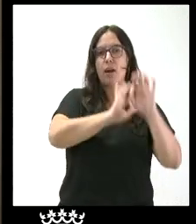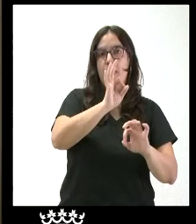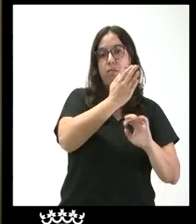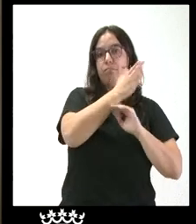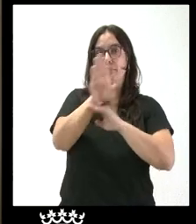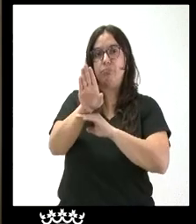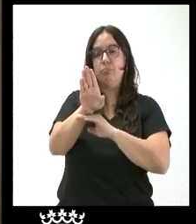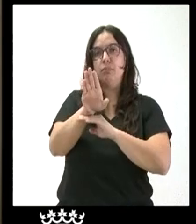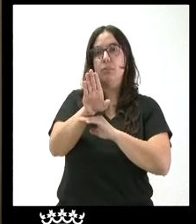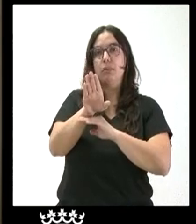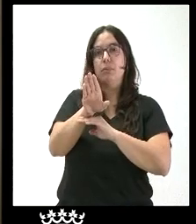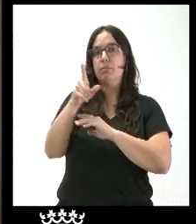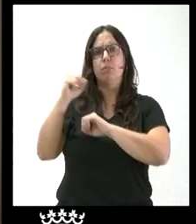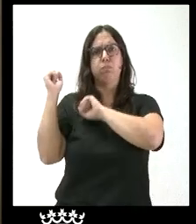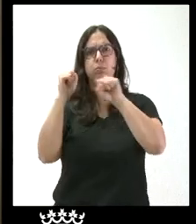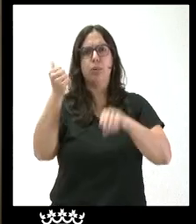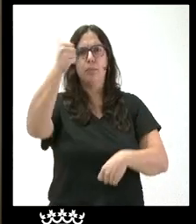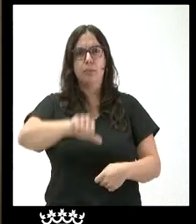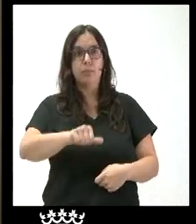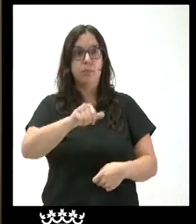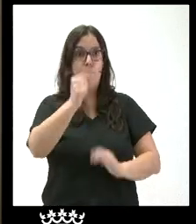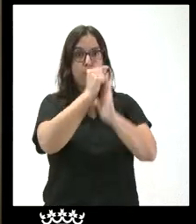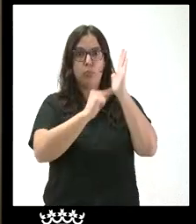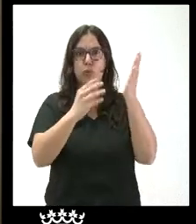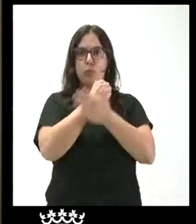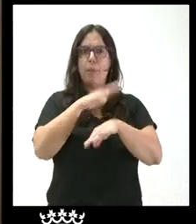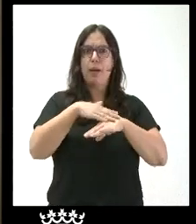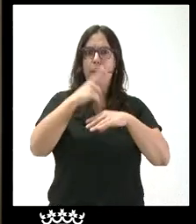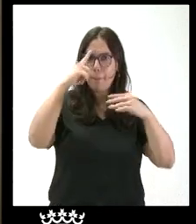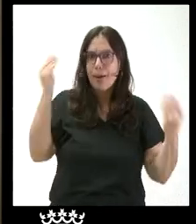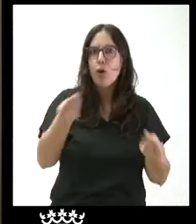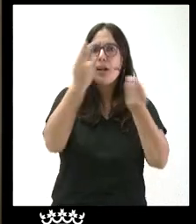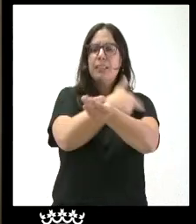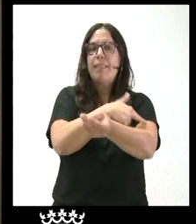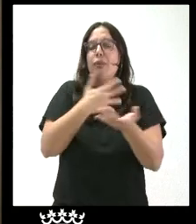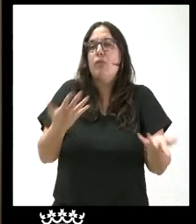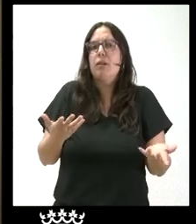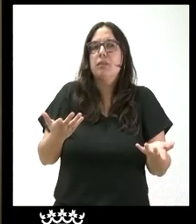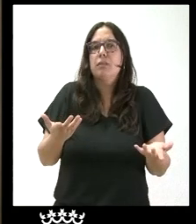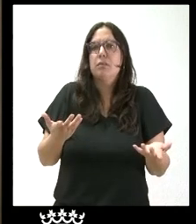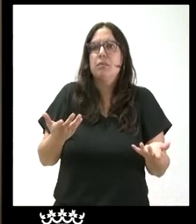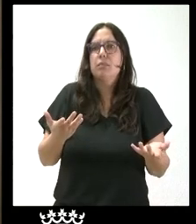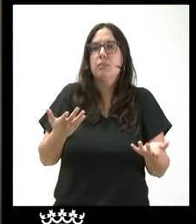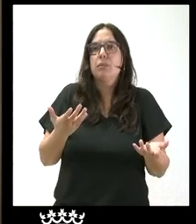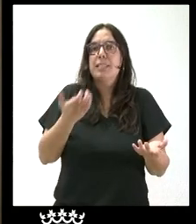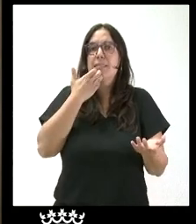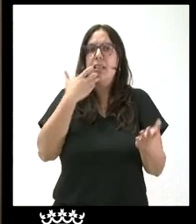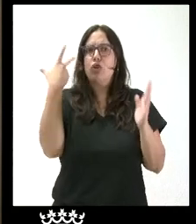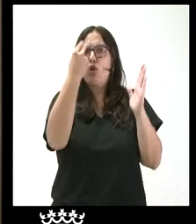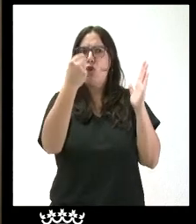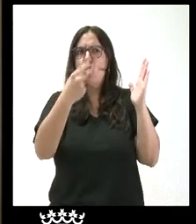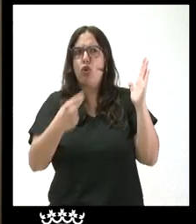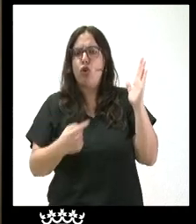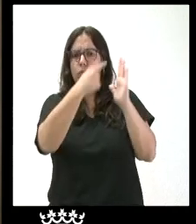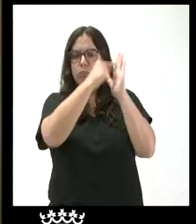se rechazaron todos ellos para mejorar la sanidad. Entonces, si todo esto se rechaza, cómo